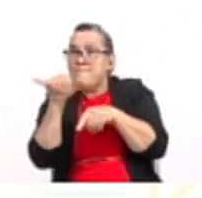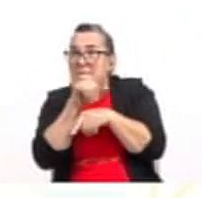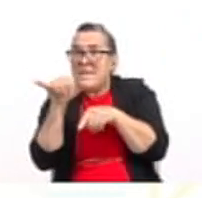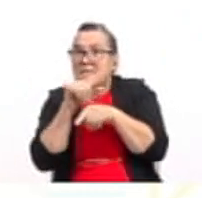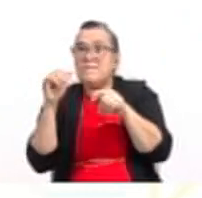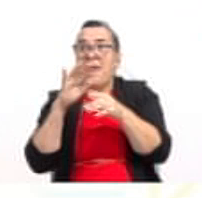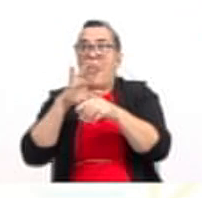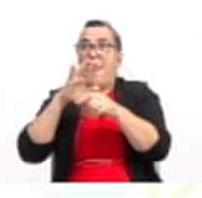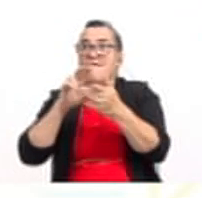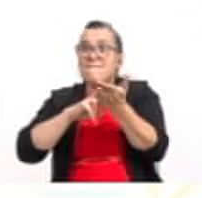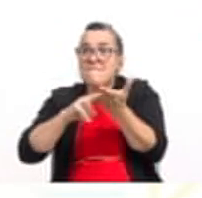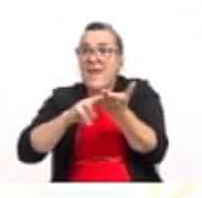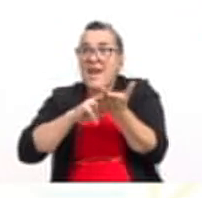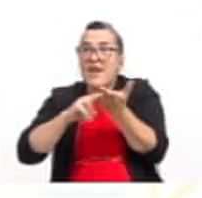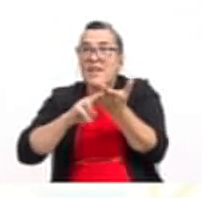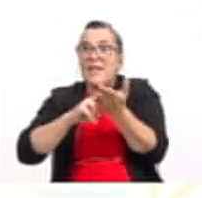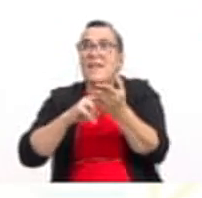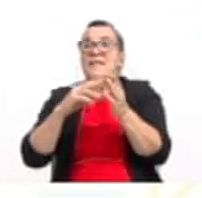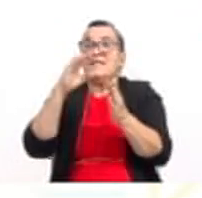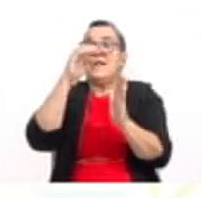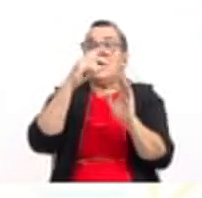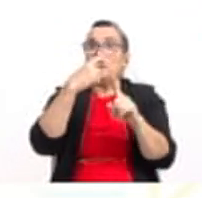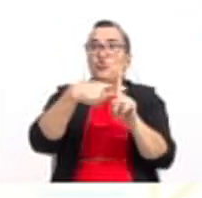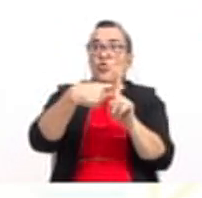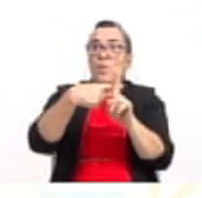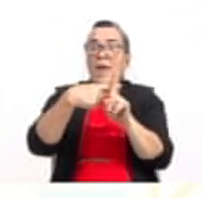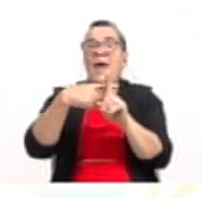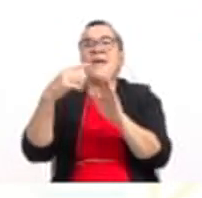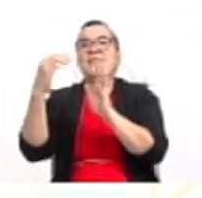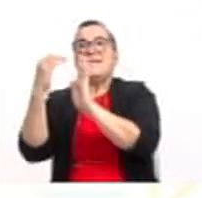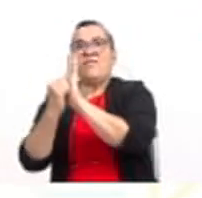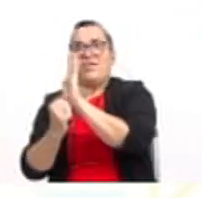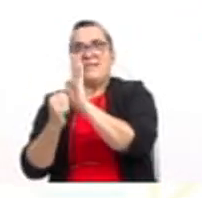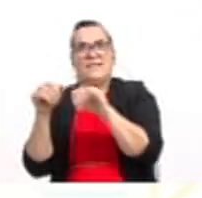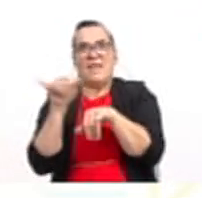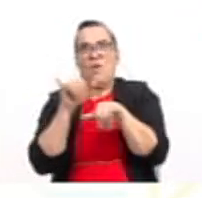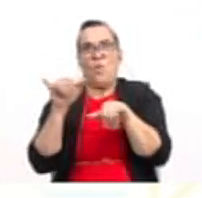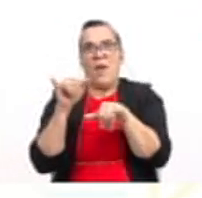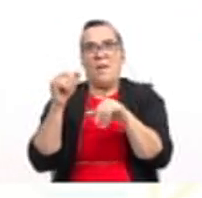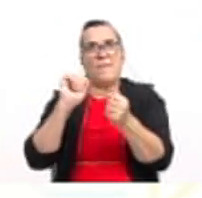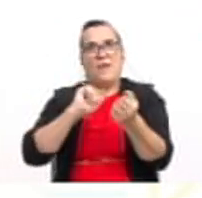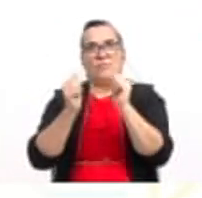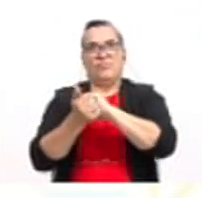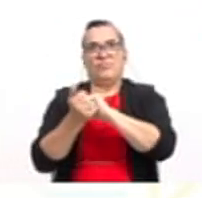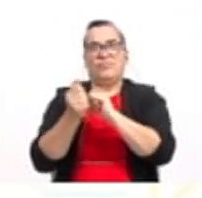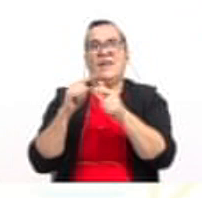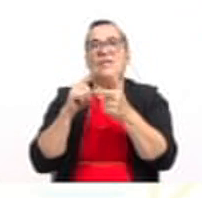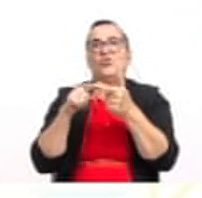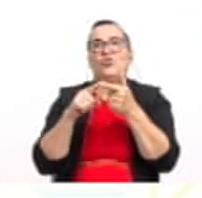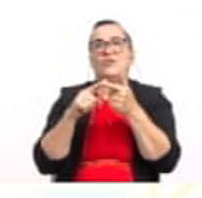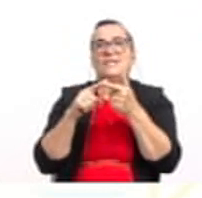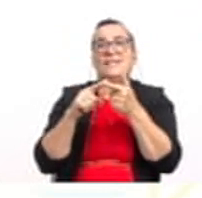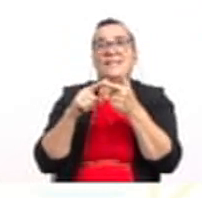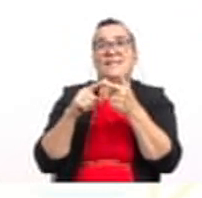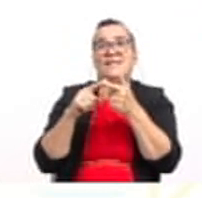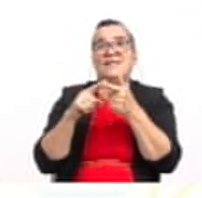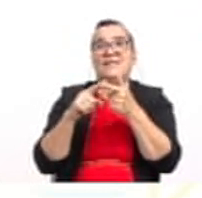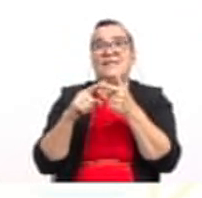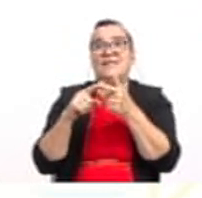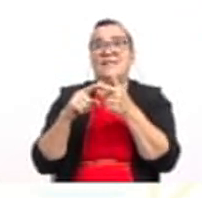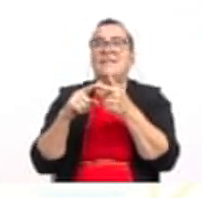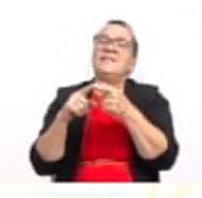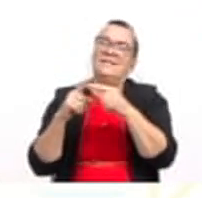alterar la función cuadrática. Entonces le vamos a restar el cuadrado de b sobre 2a más